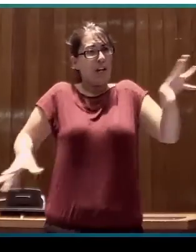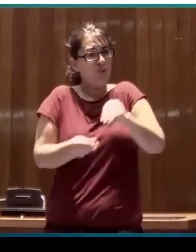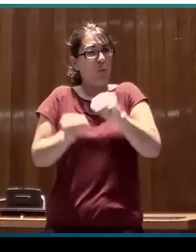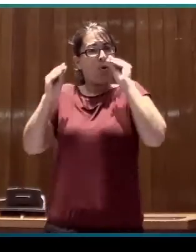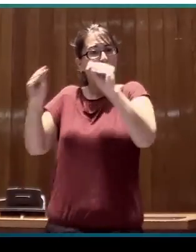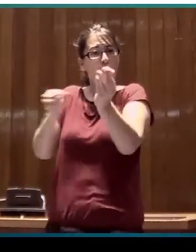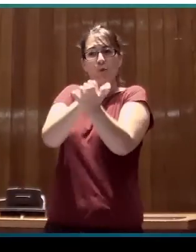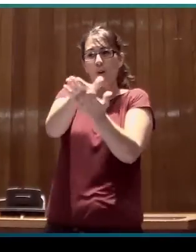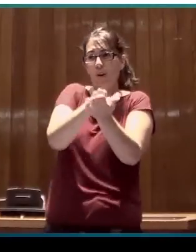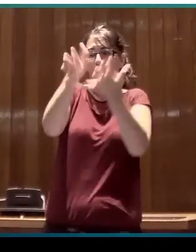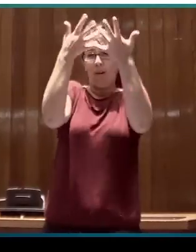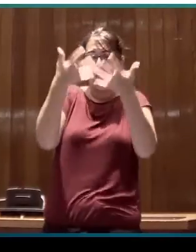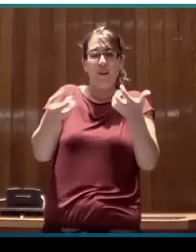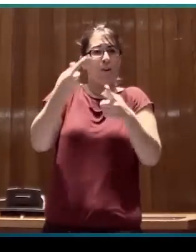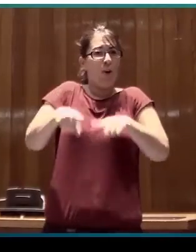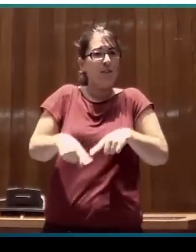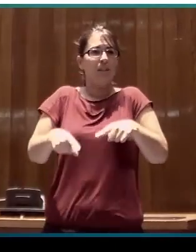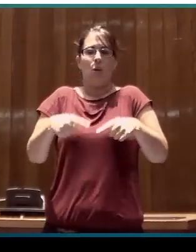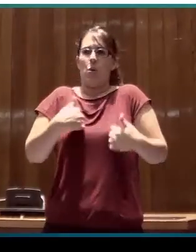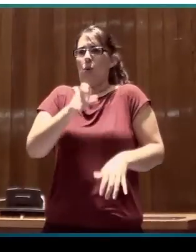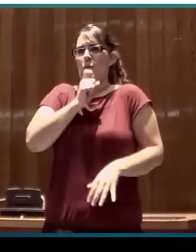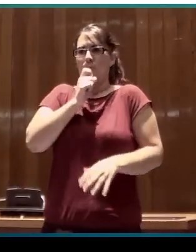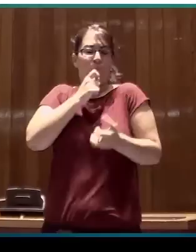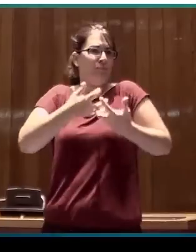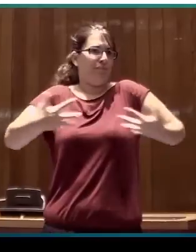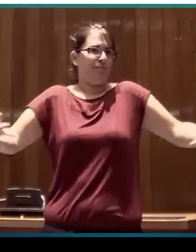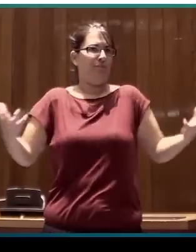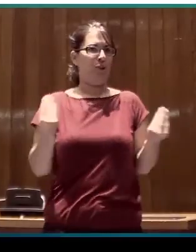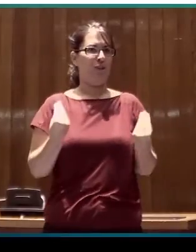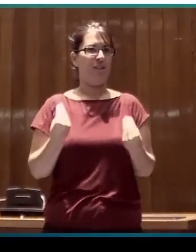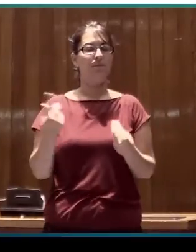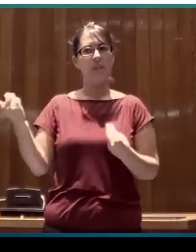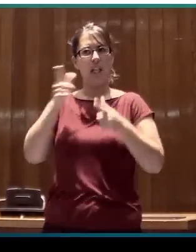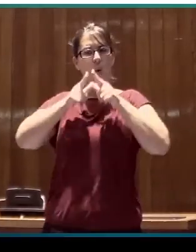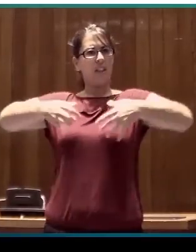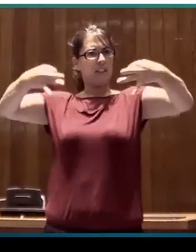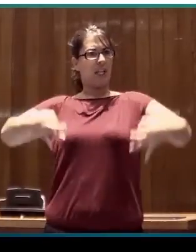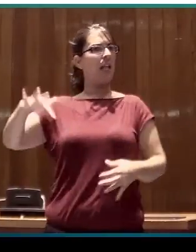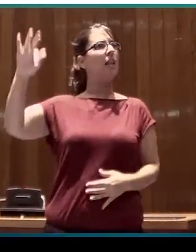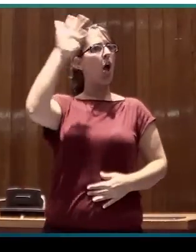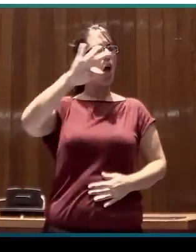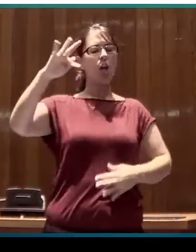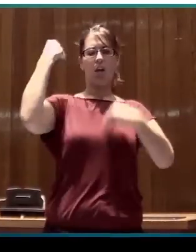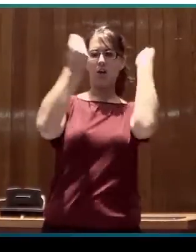publicaciones. Como lingüista formal, teórico, los especialistas reconocemos la